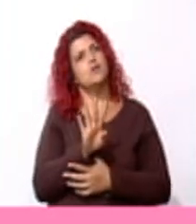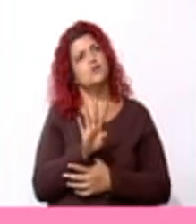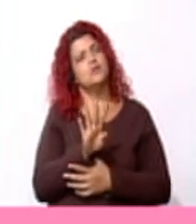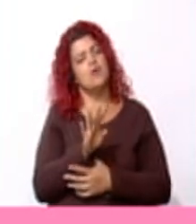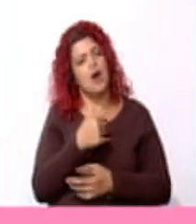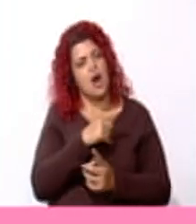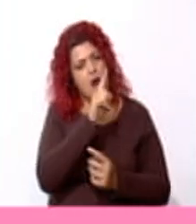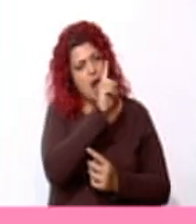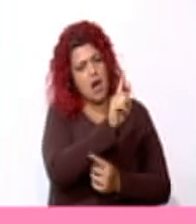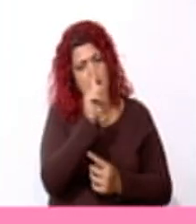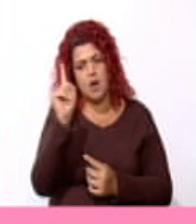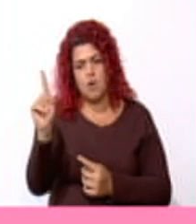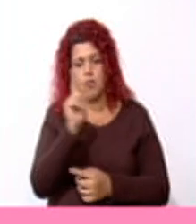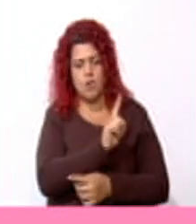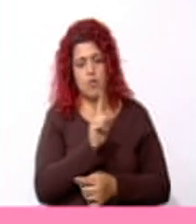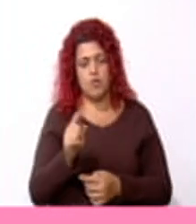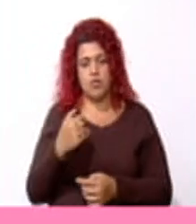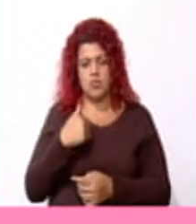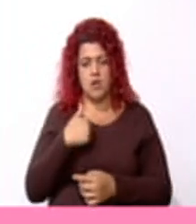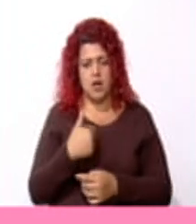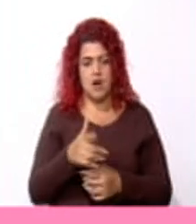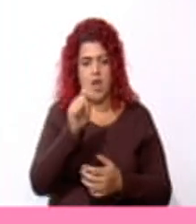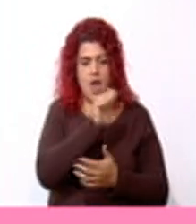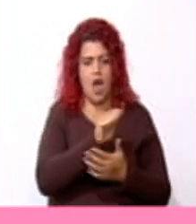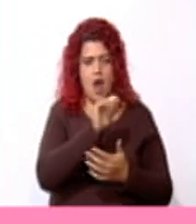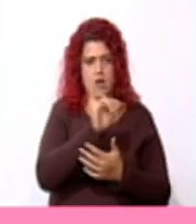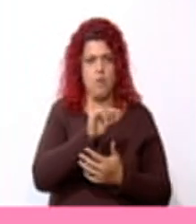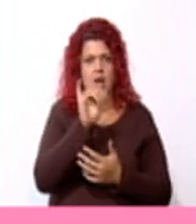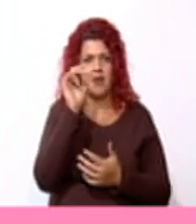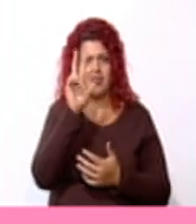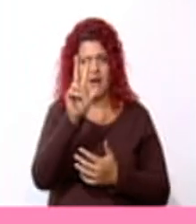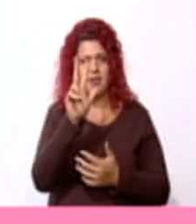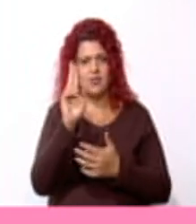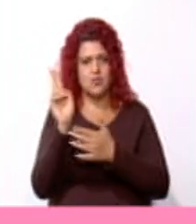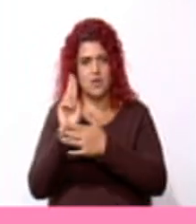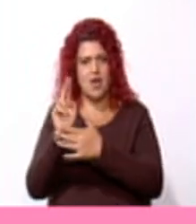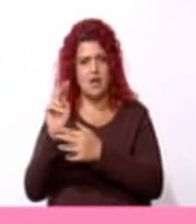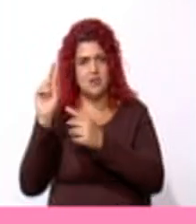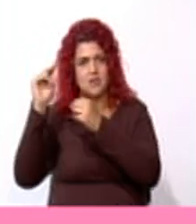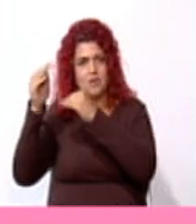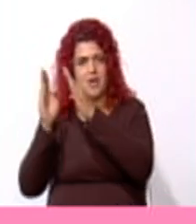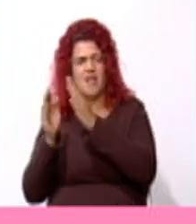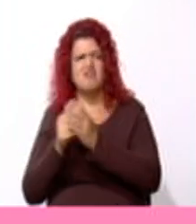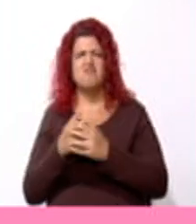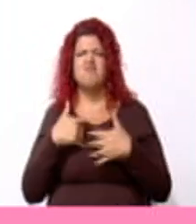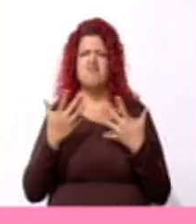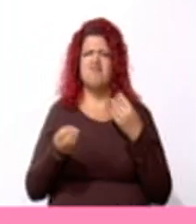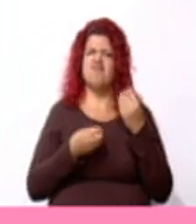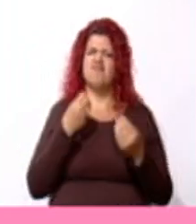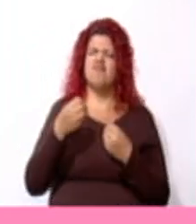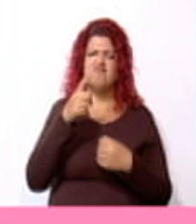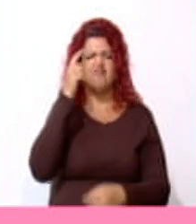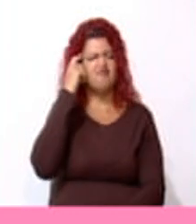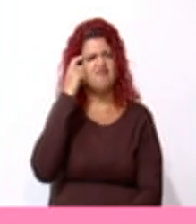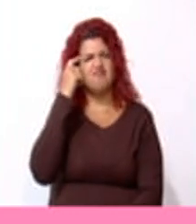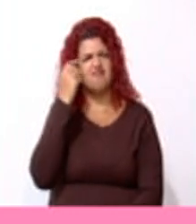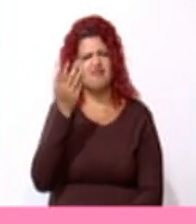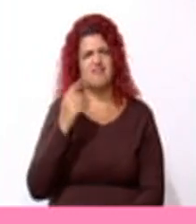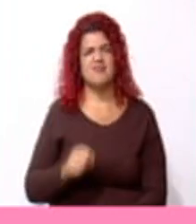cada uno tiene un área de 3 unidades cuadradas, ¿qué debemos hacer? Pensemos.